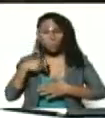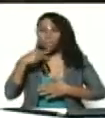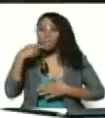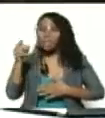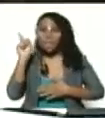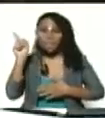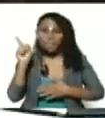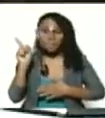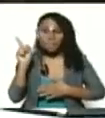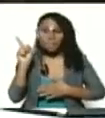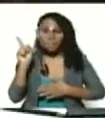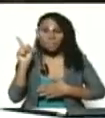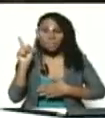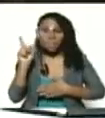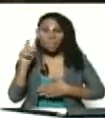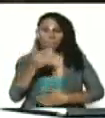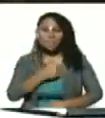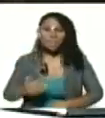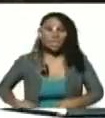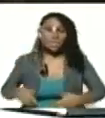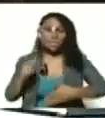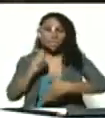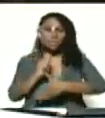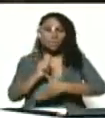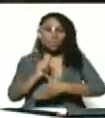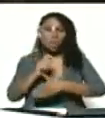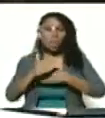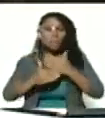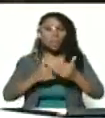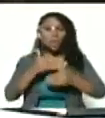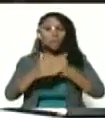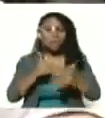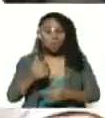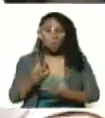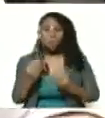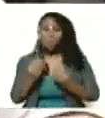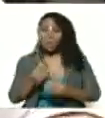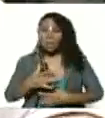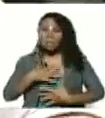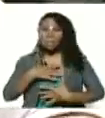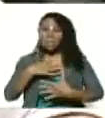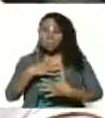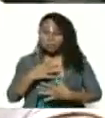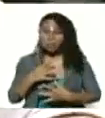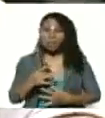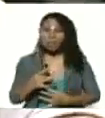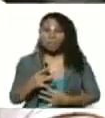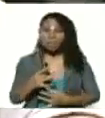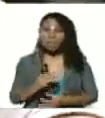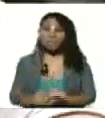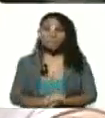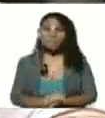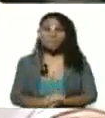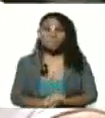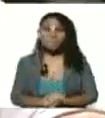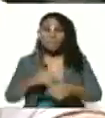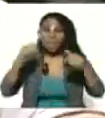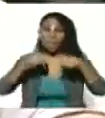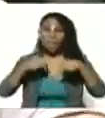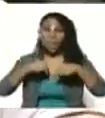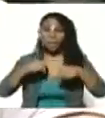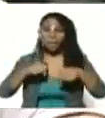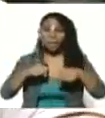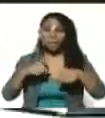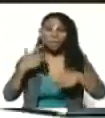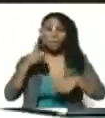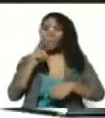Patricia Villegas, dos procesos muy interesantes, Julito. Y hoy aquí, como no tengo